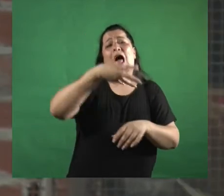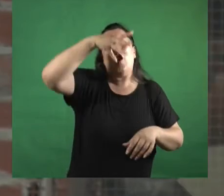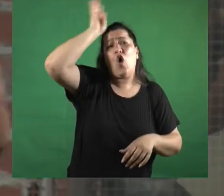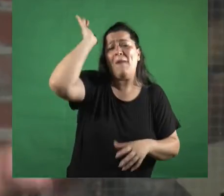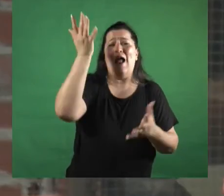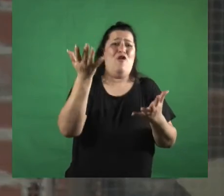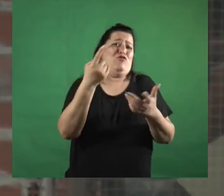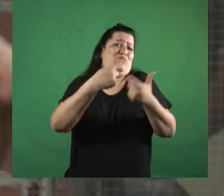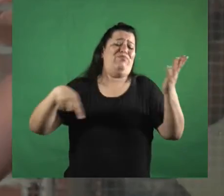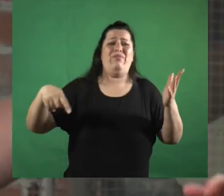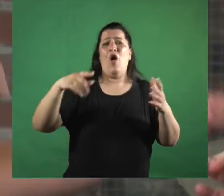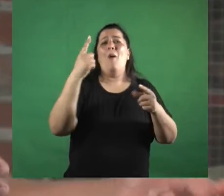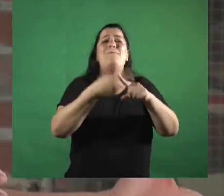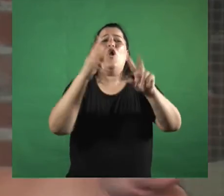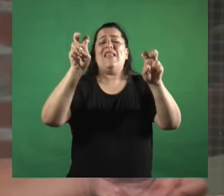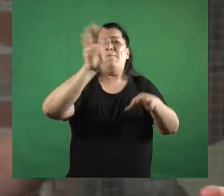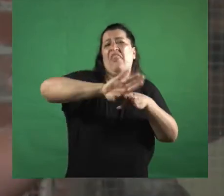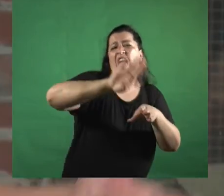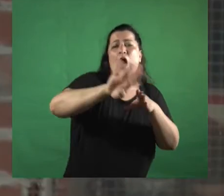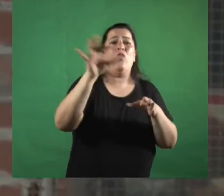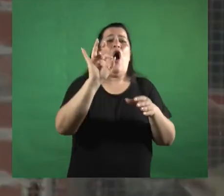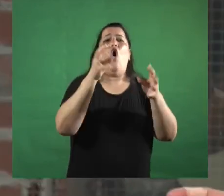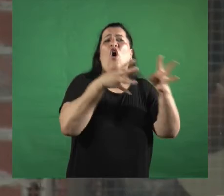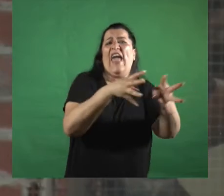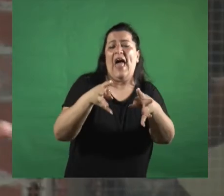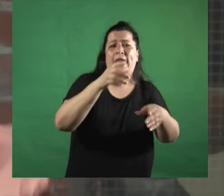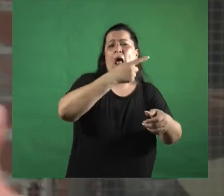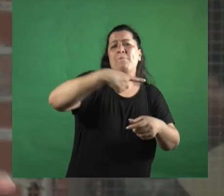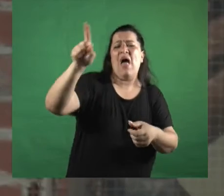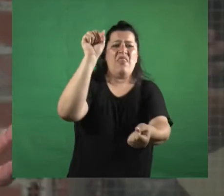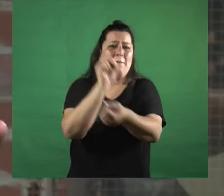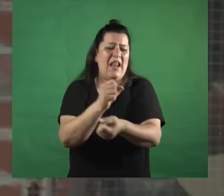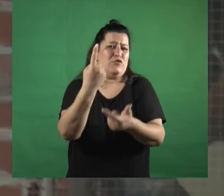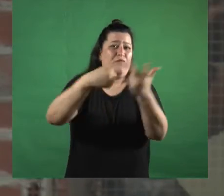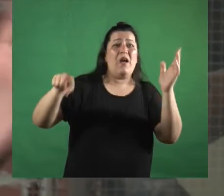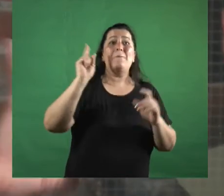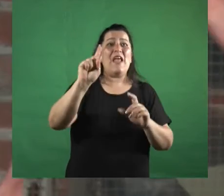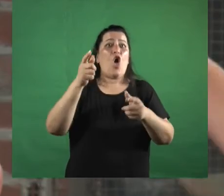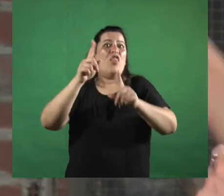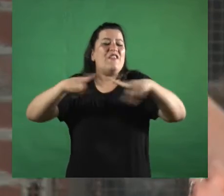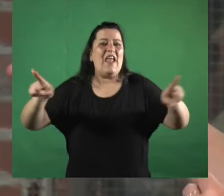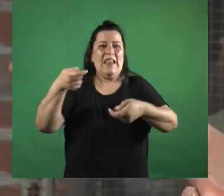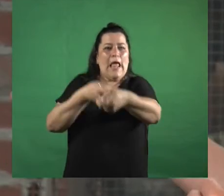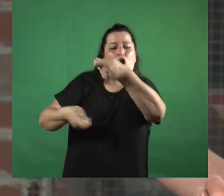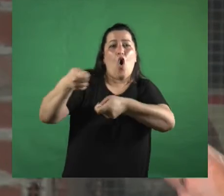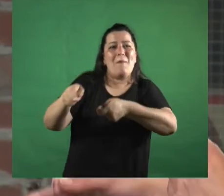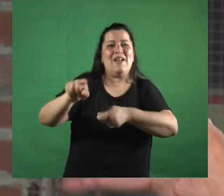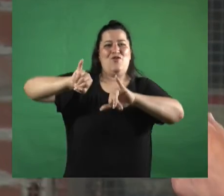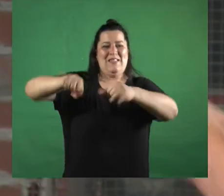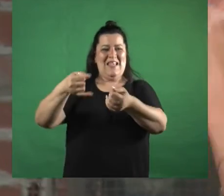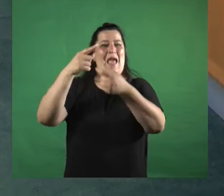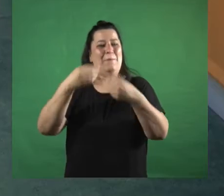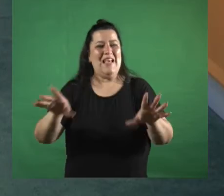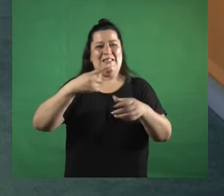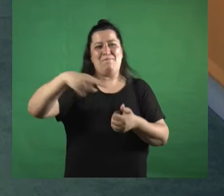por deuda o presos de guerra etc ahora la esclavitud como industria comercial de esas dimensiones sí empieza ahí claro